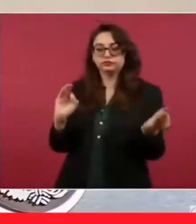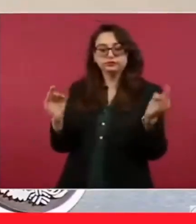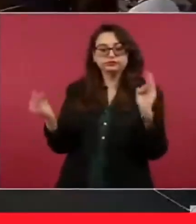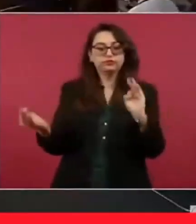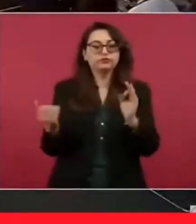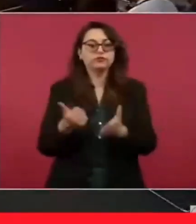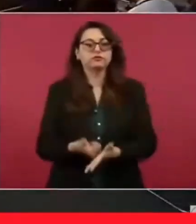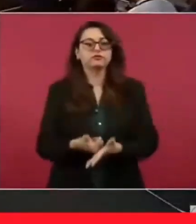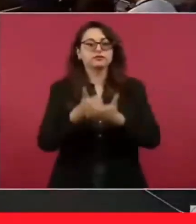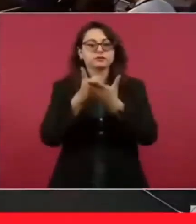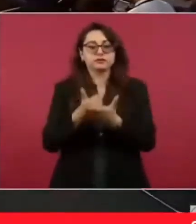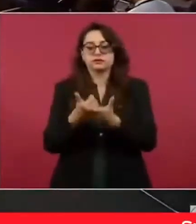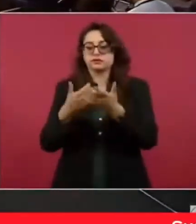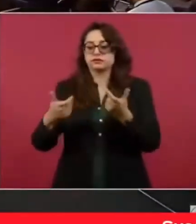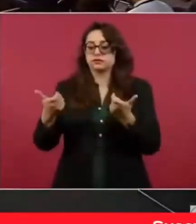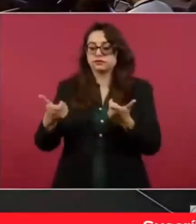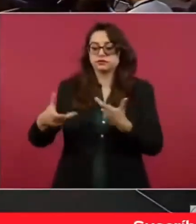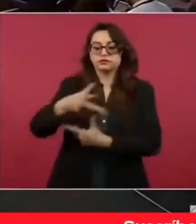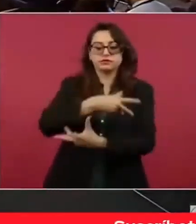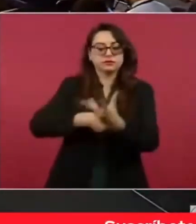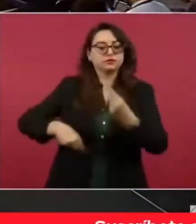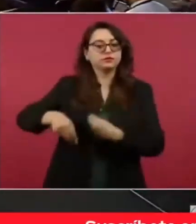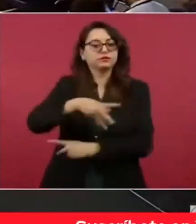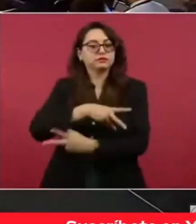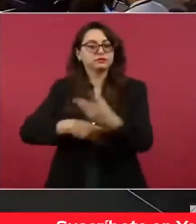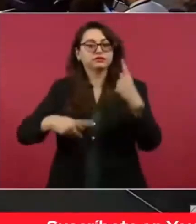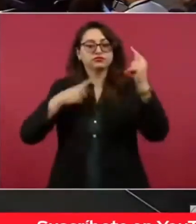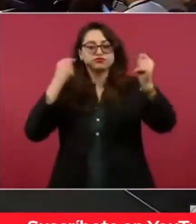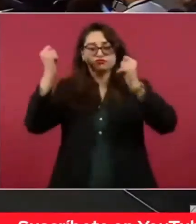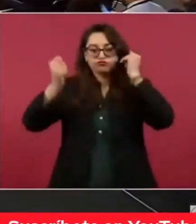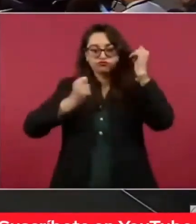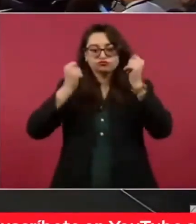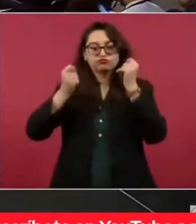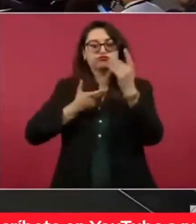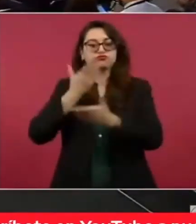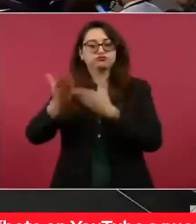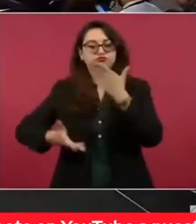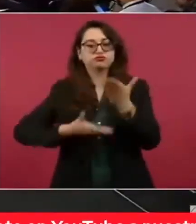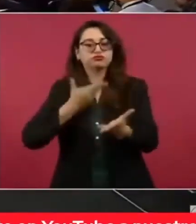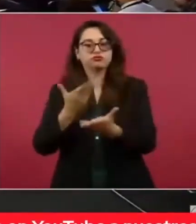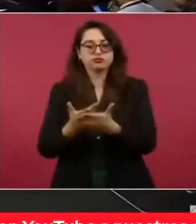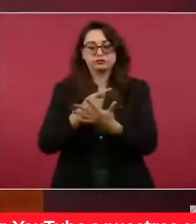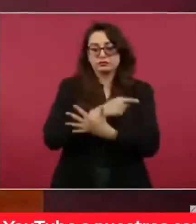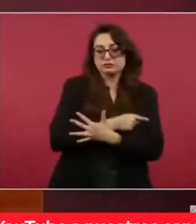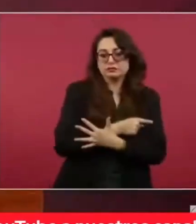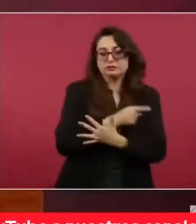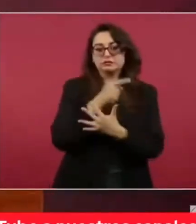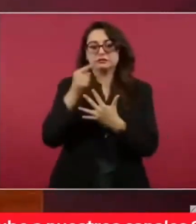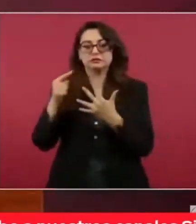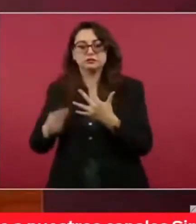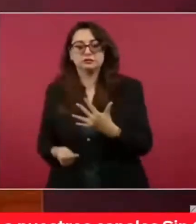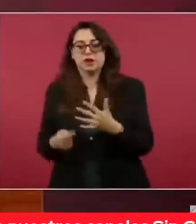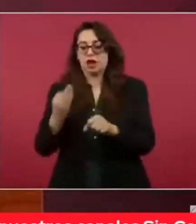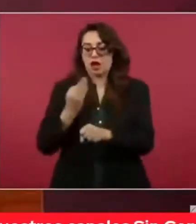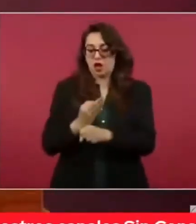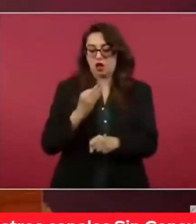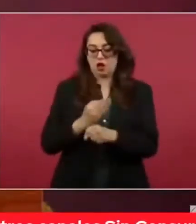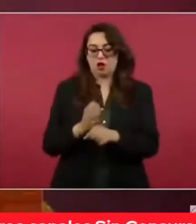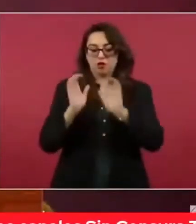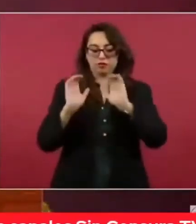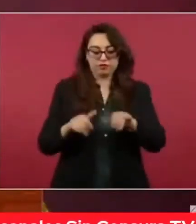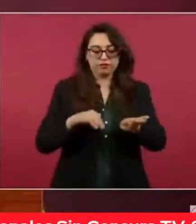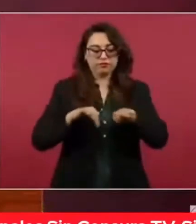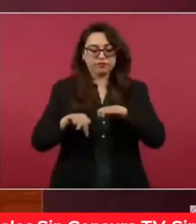generará una gran cantidad de empleos en el sector turístico y de servicios. Es decir, todos estos empleos en la etapa de operación se